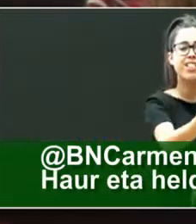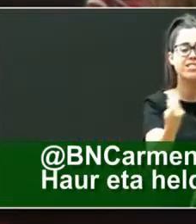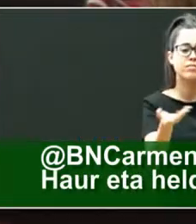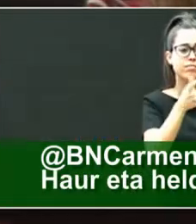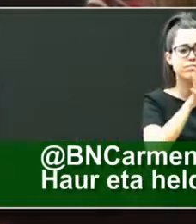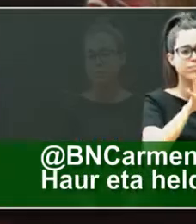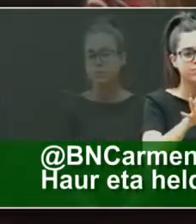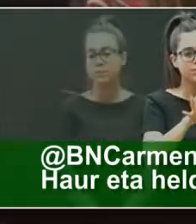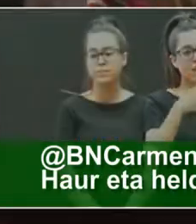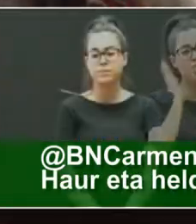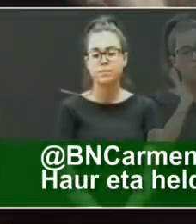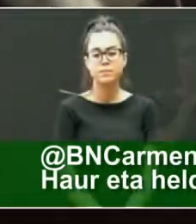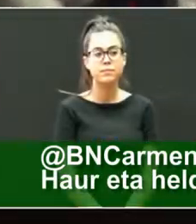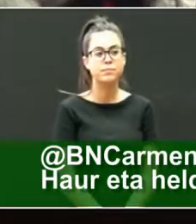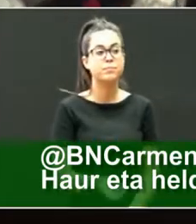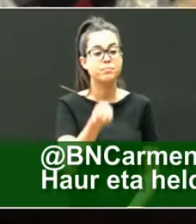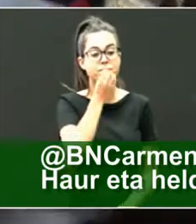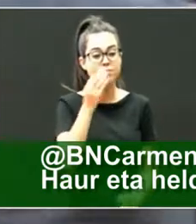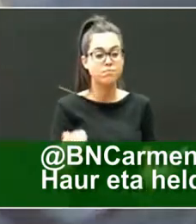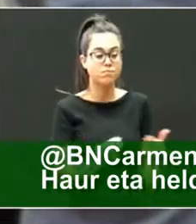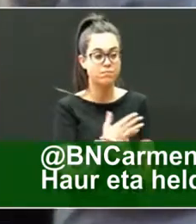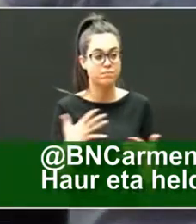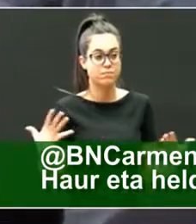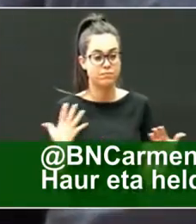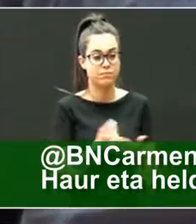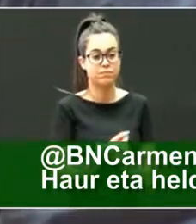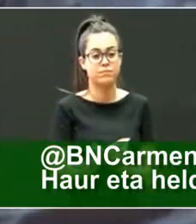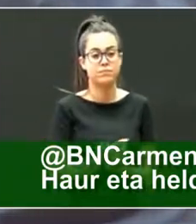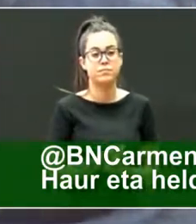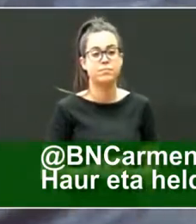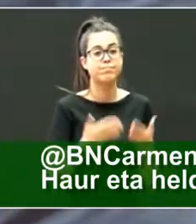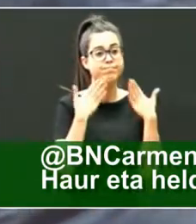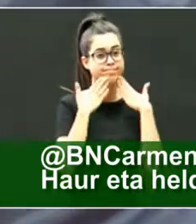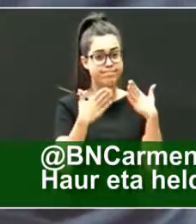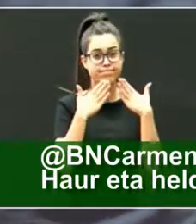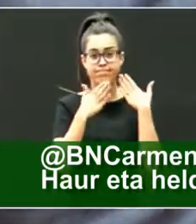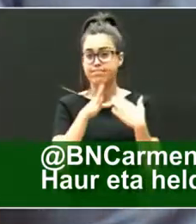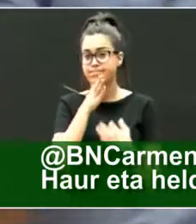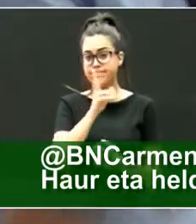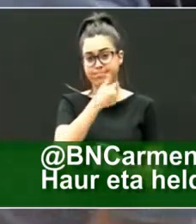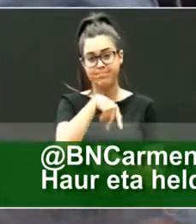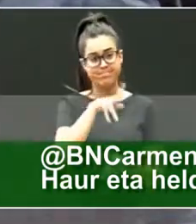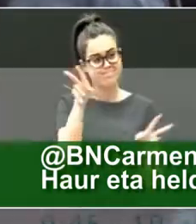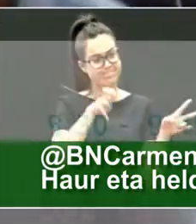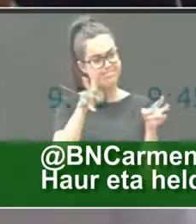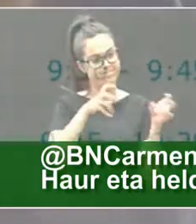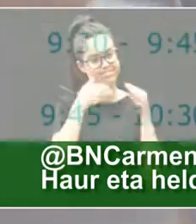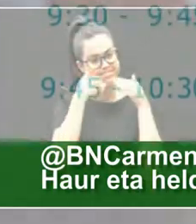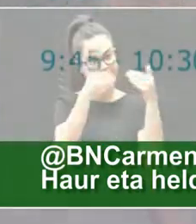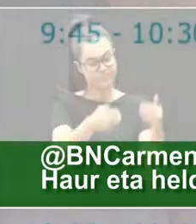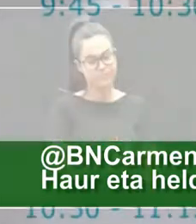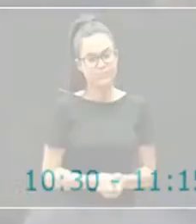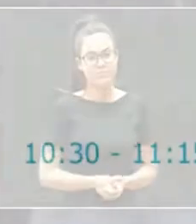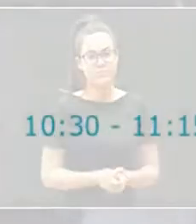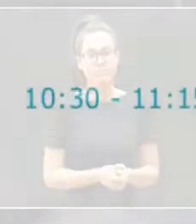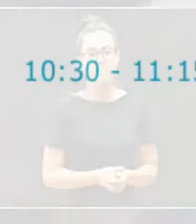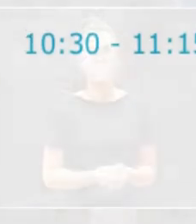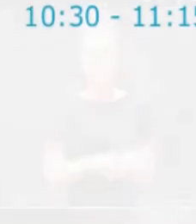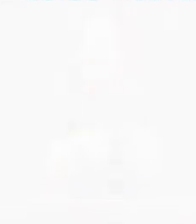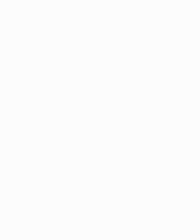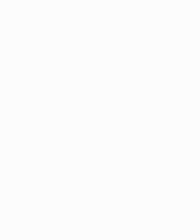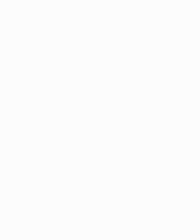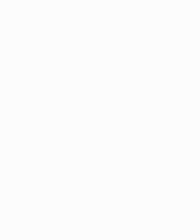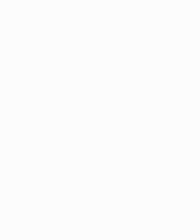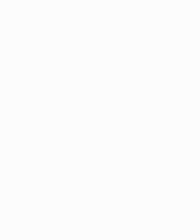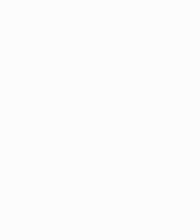terapéuticas y sociales. Degunón gustío y, eskerricasco de Torche de Gatic, bueno, euskeras, itxaldia, egitea,